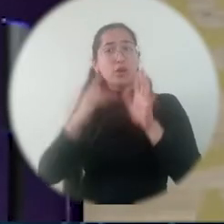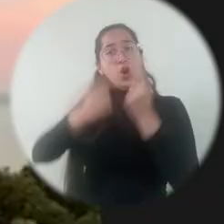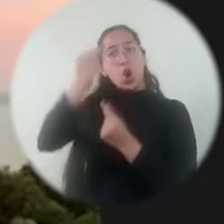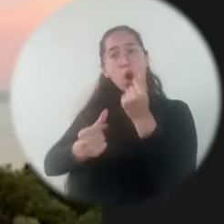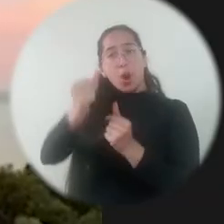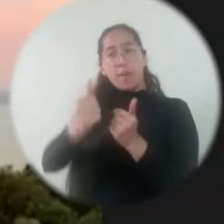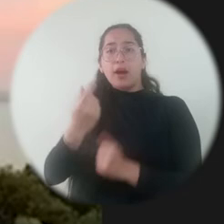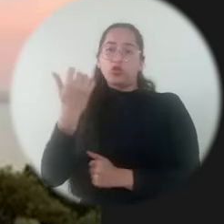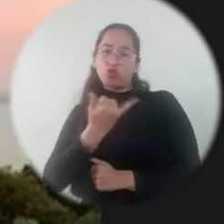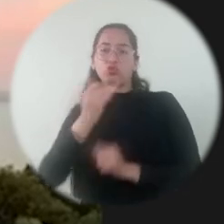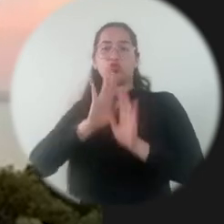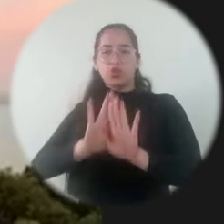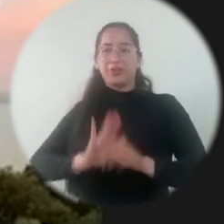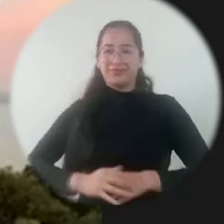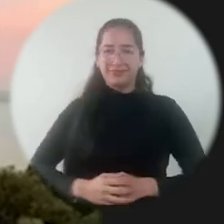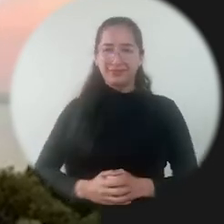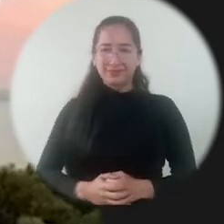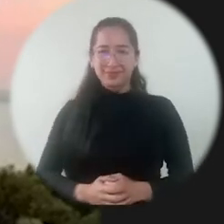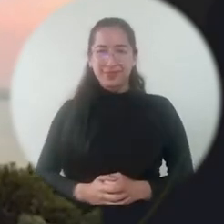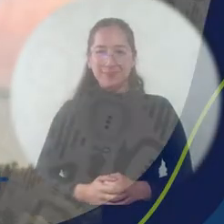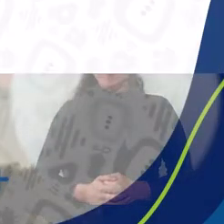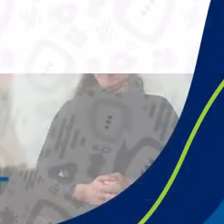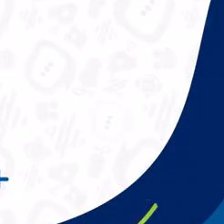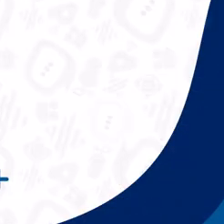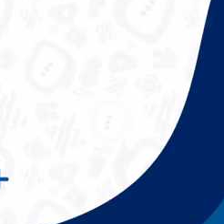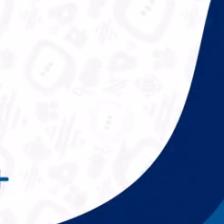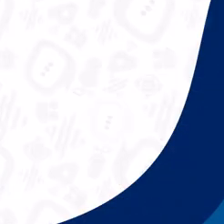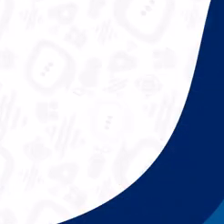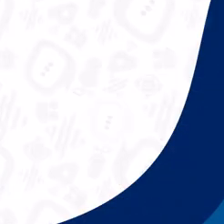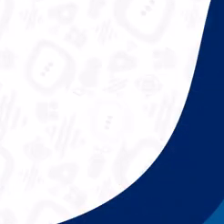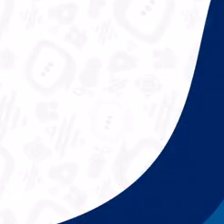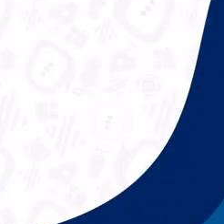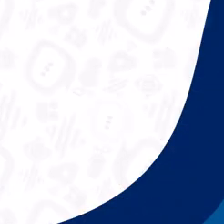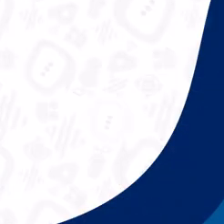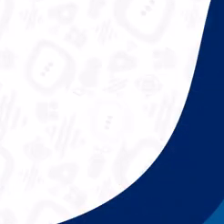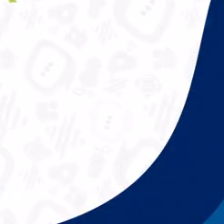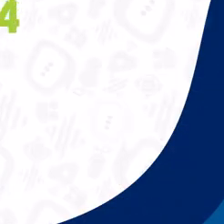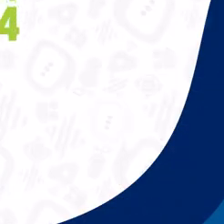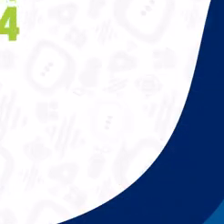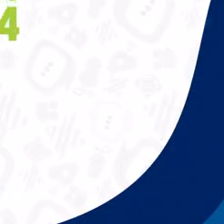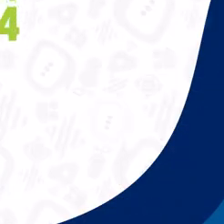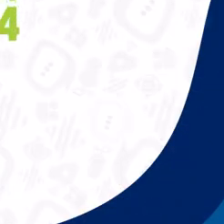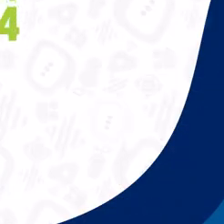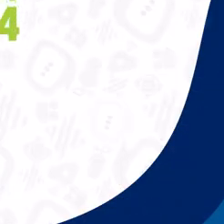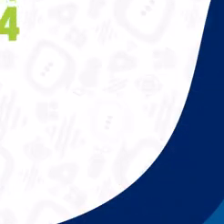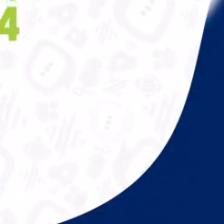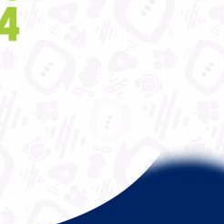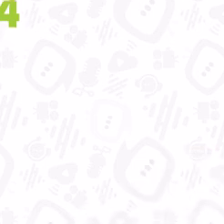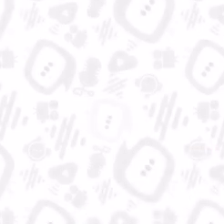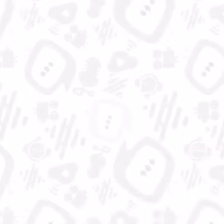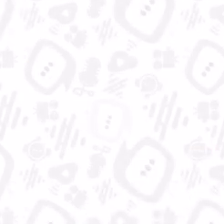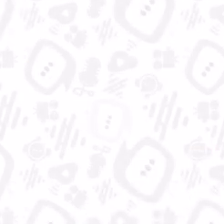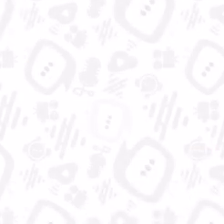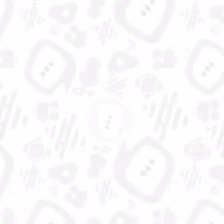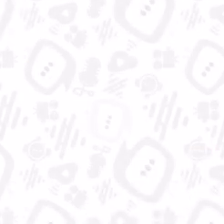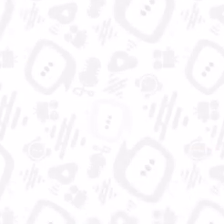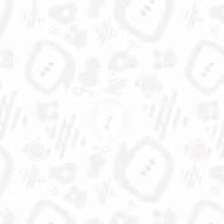y el experto en economía azul, Gunther Pauli. Universidad del Magdalena, aún más incluyente e innovadora.